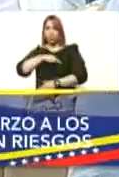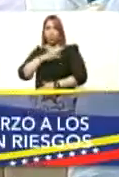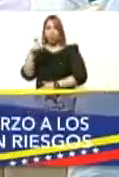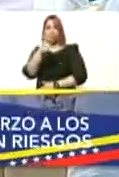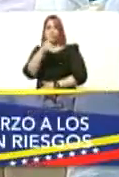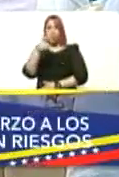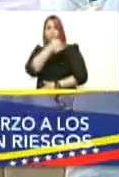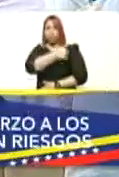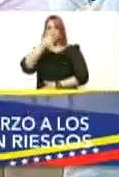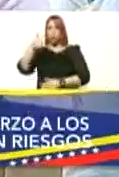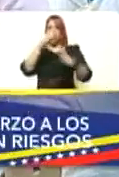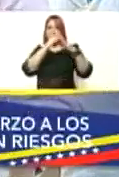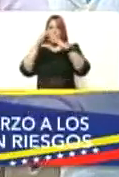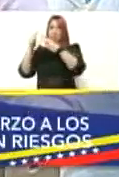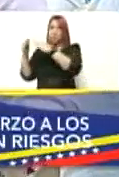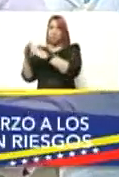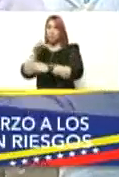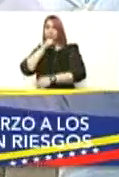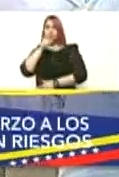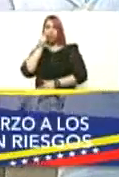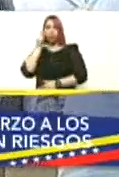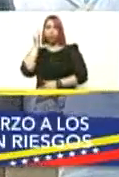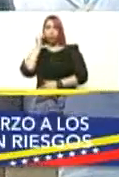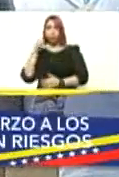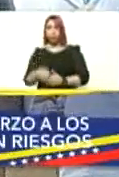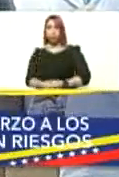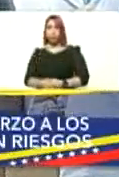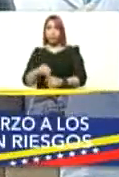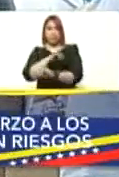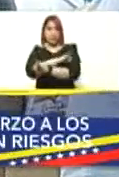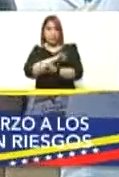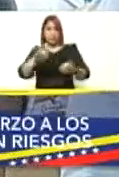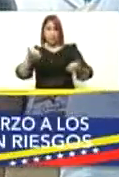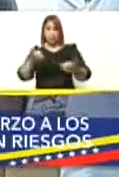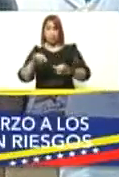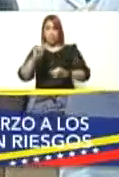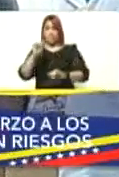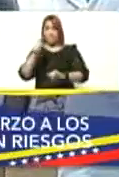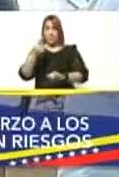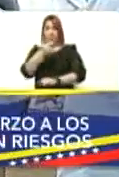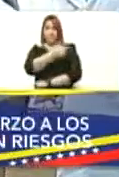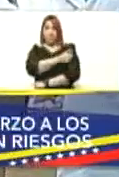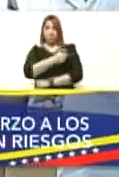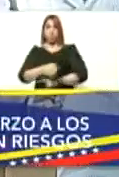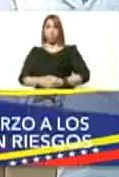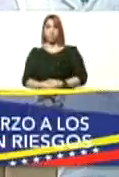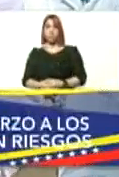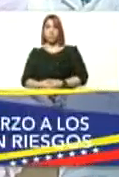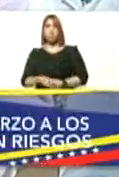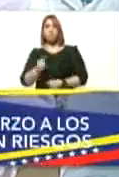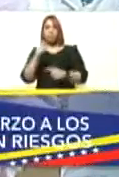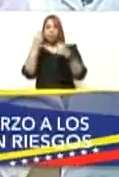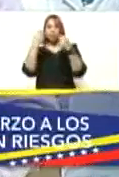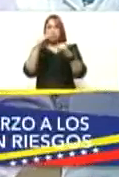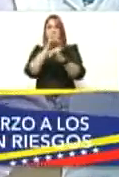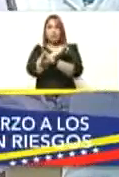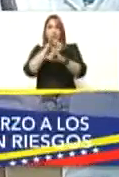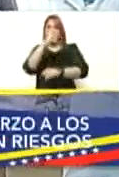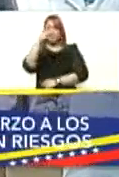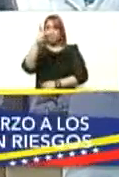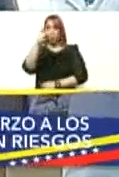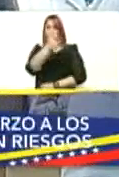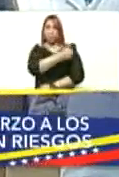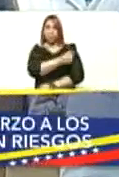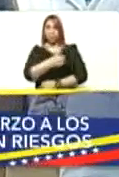en cada casa a los adultos y adultas mayores a estos que ya se colocaron la primera dosis y que están en la fase ya de colocarse la segunda